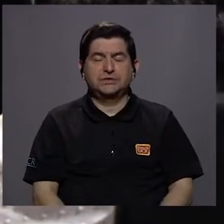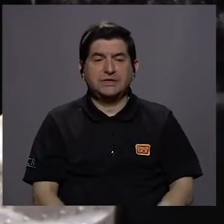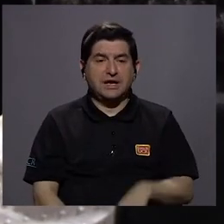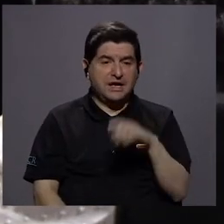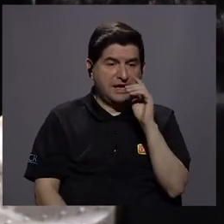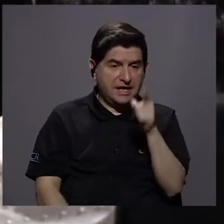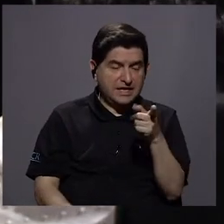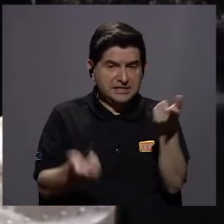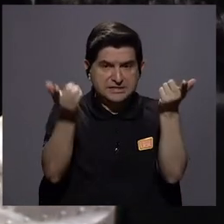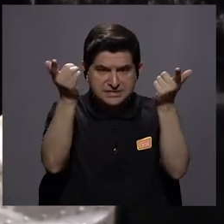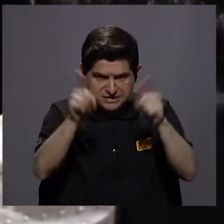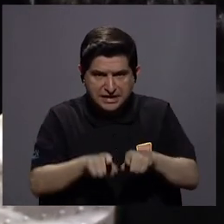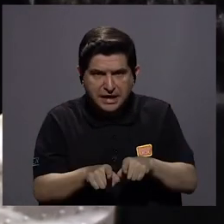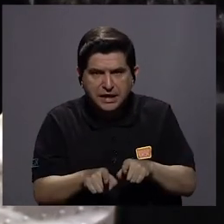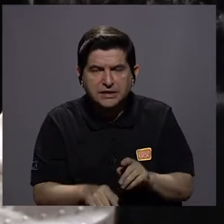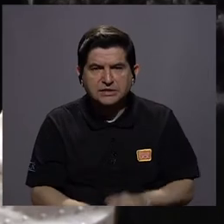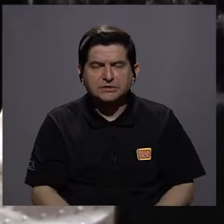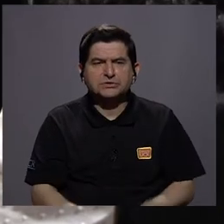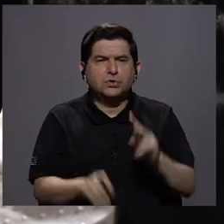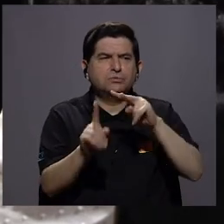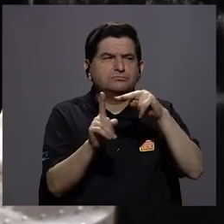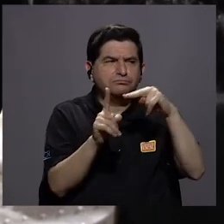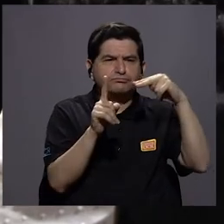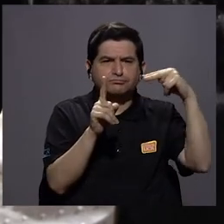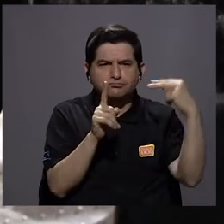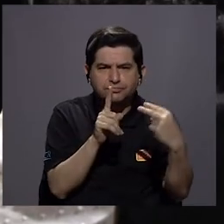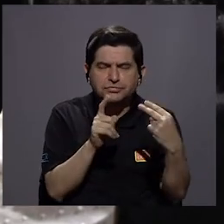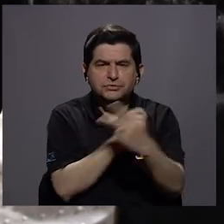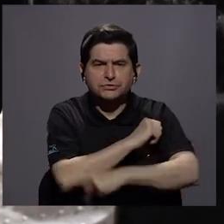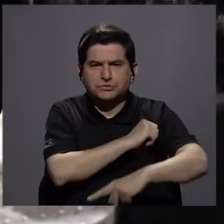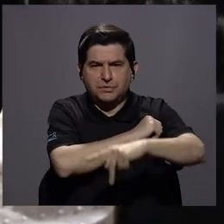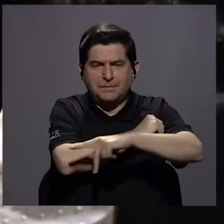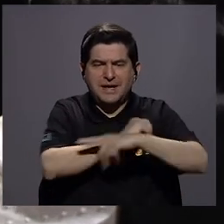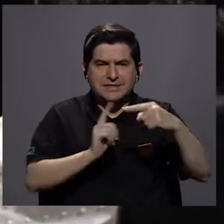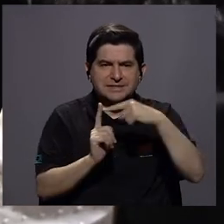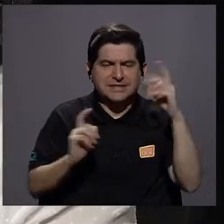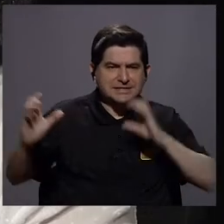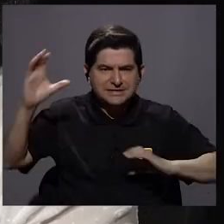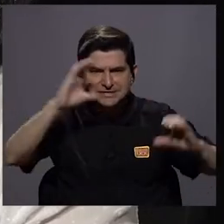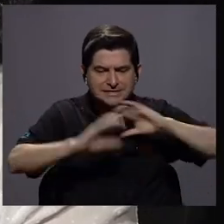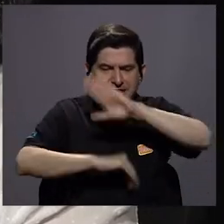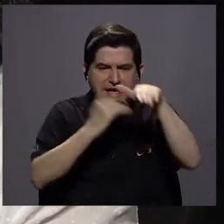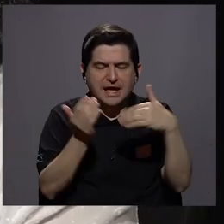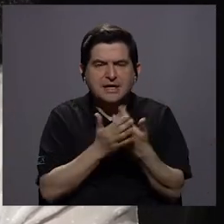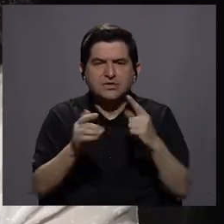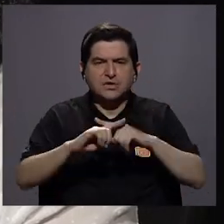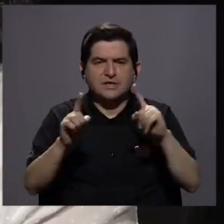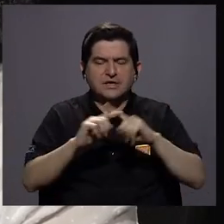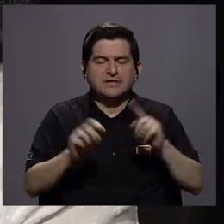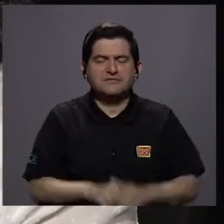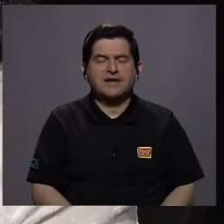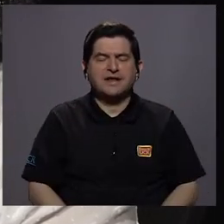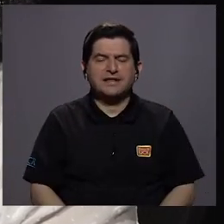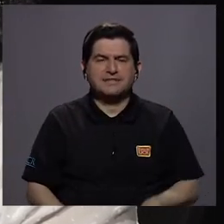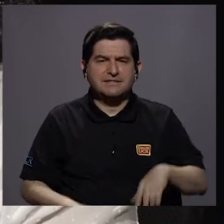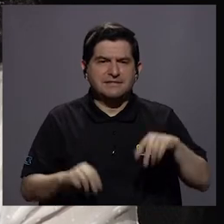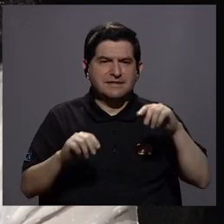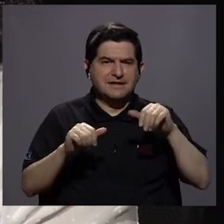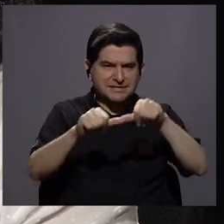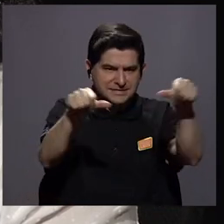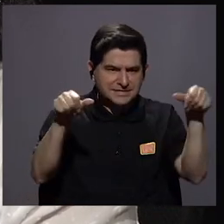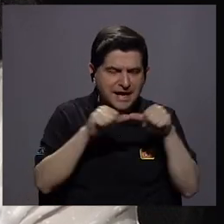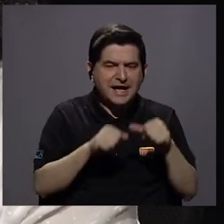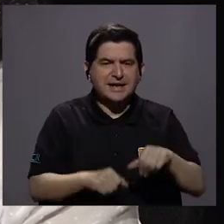en una visión país, desde las ciencias, en todas esas materias de STEM, de una perspectiva muy